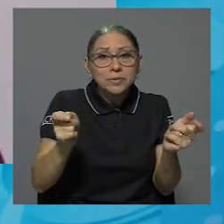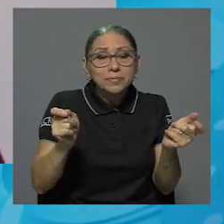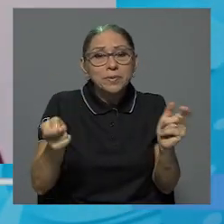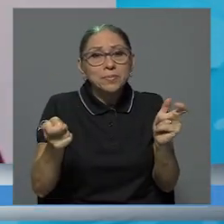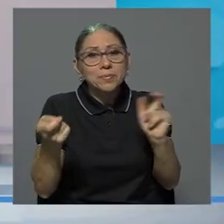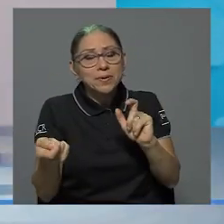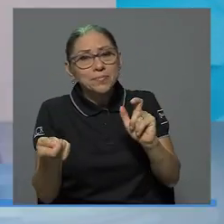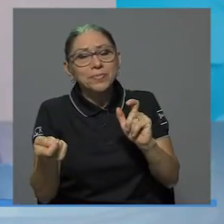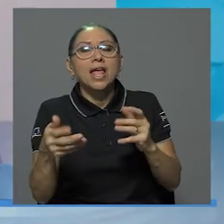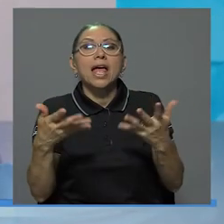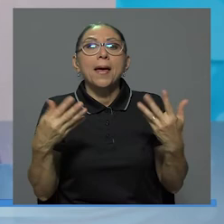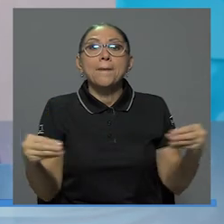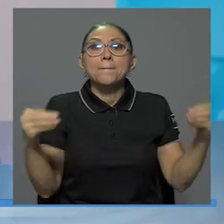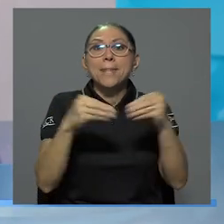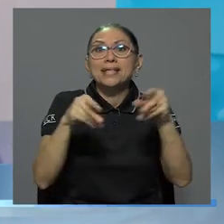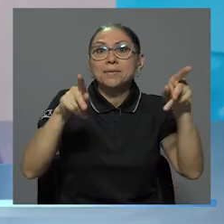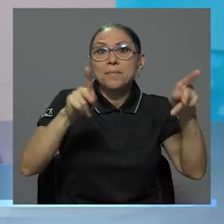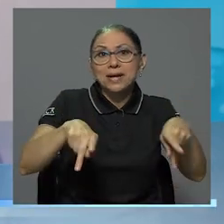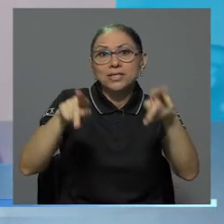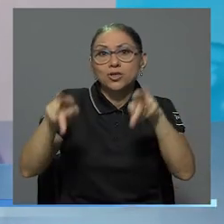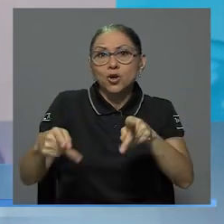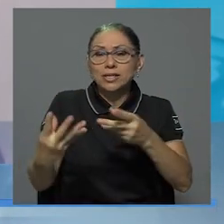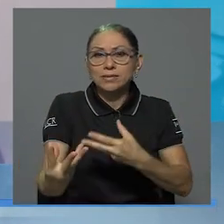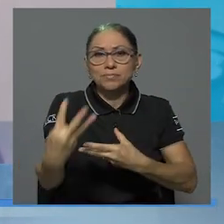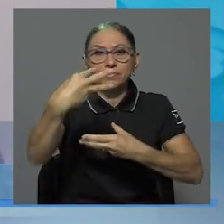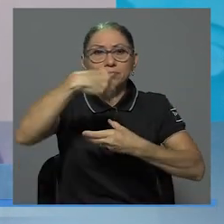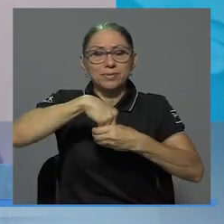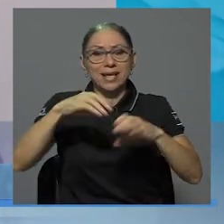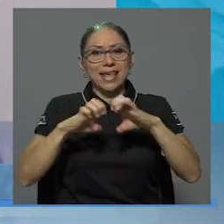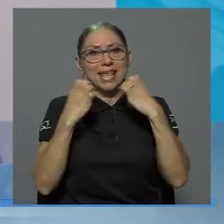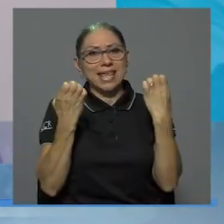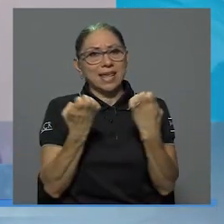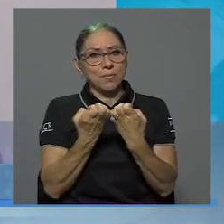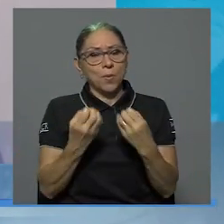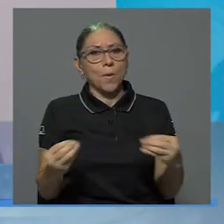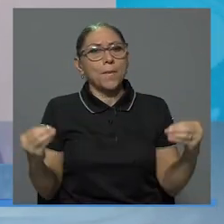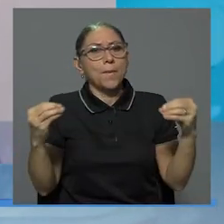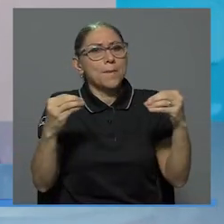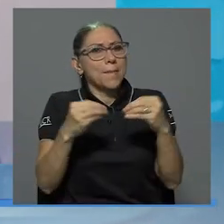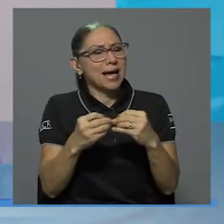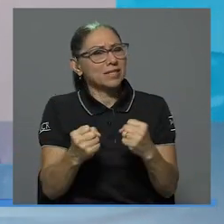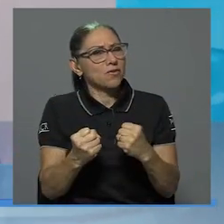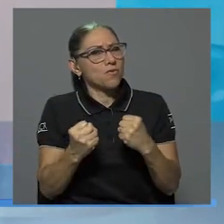ha venido a integrar más personas en nuestro equipo, a tener un poco más de músculo, en términos